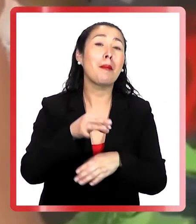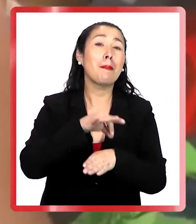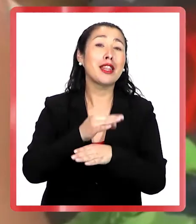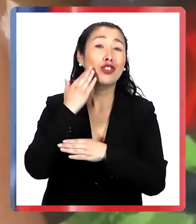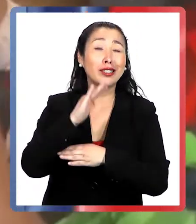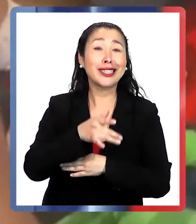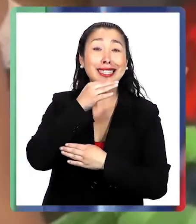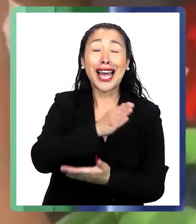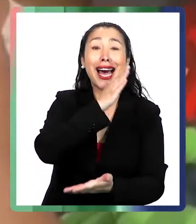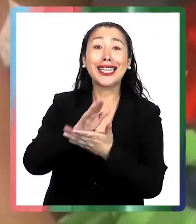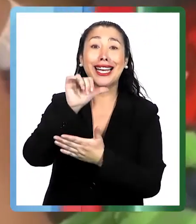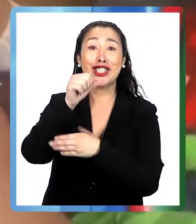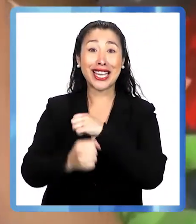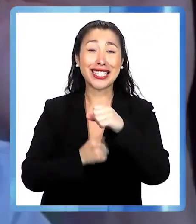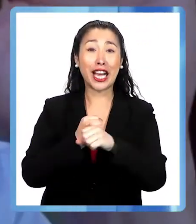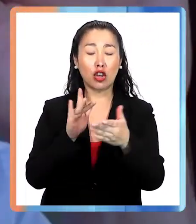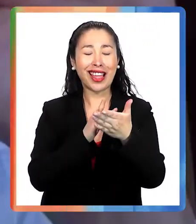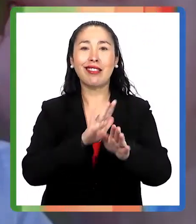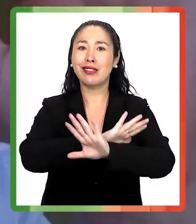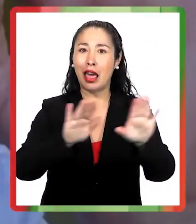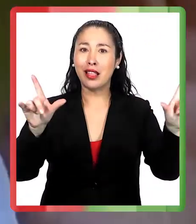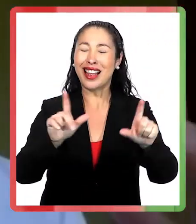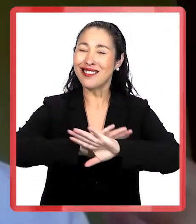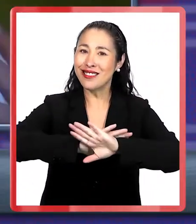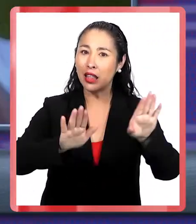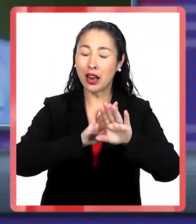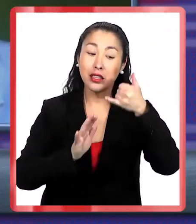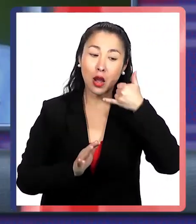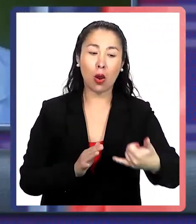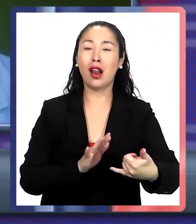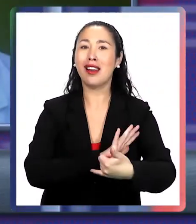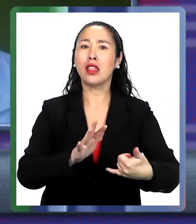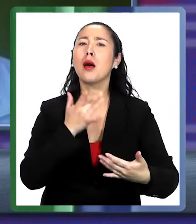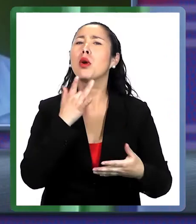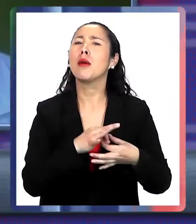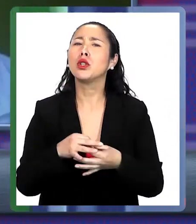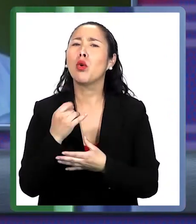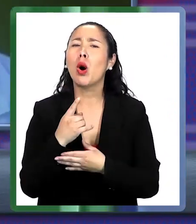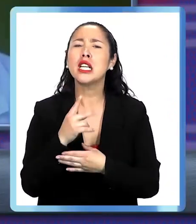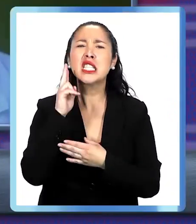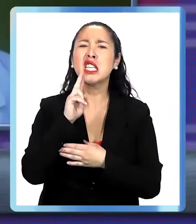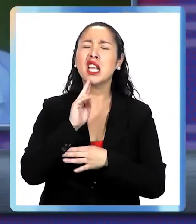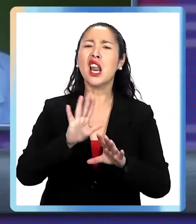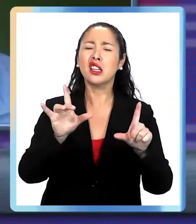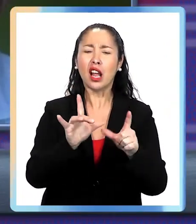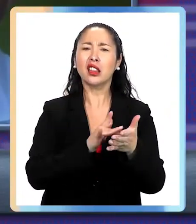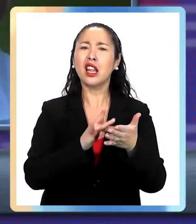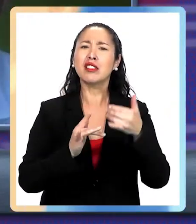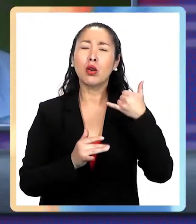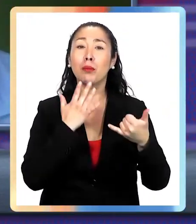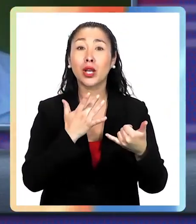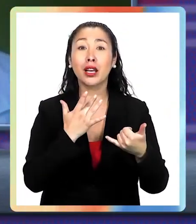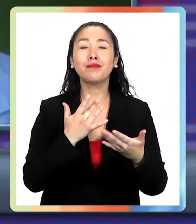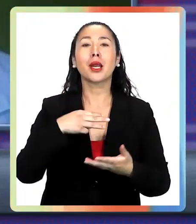es hasta los seis años, cero pantalla. Cero pantalla. ¿Por qué, tú me preguntas, Raúl, por qué cero pantalla? Porque primero,